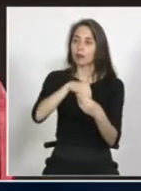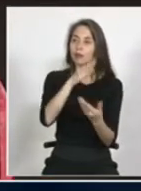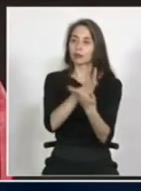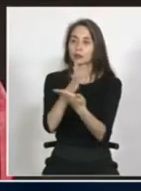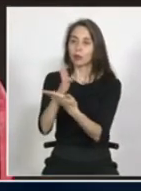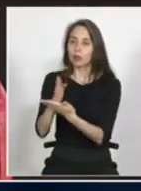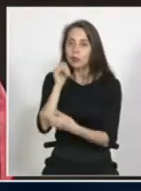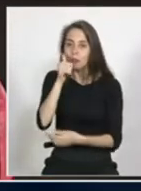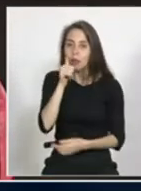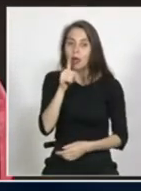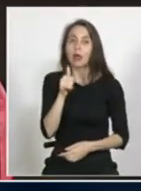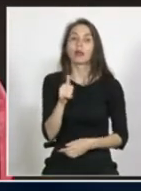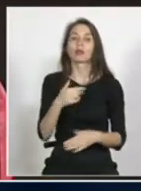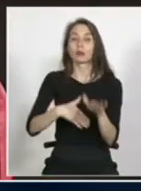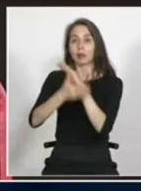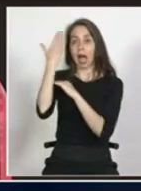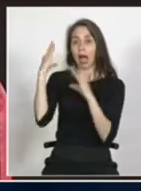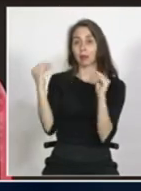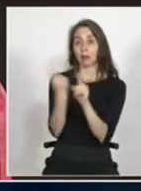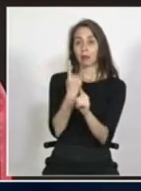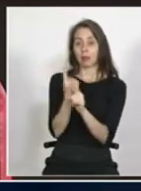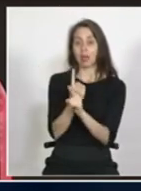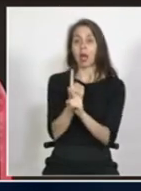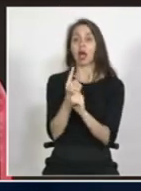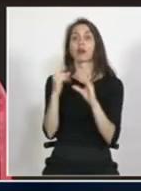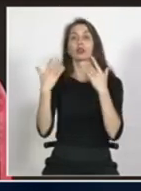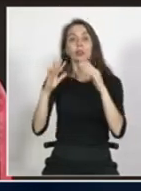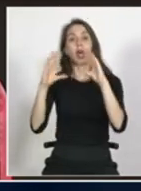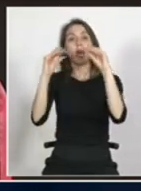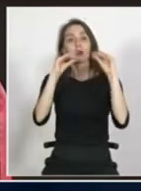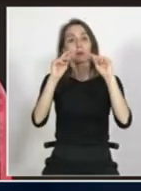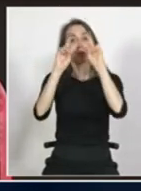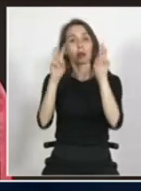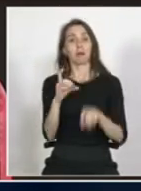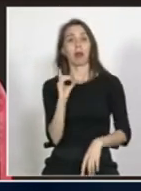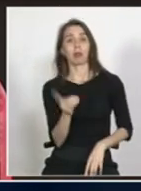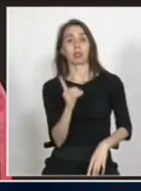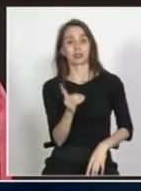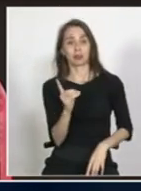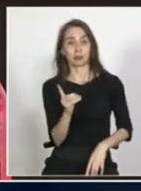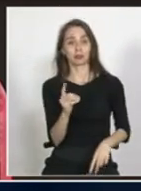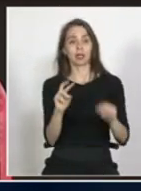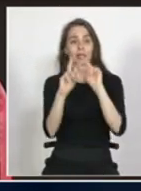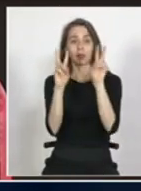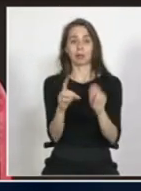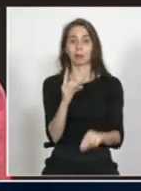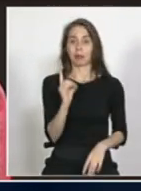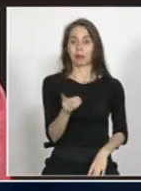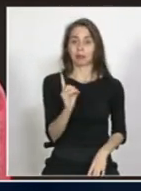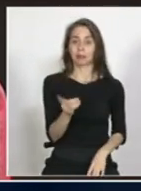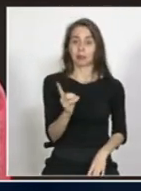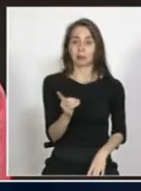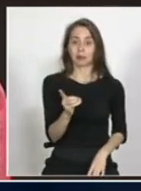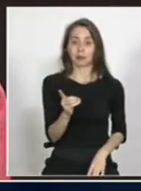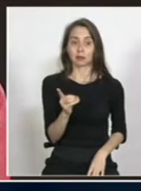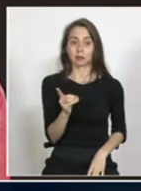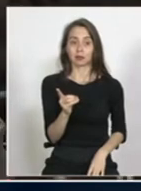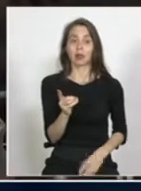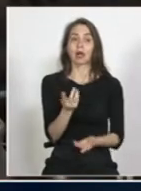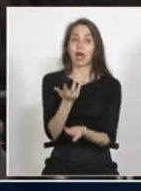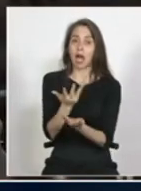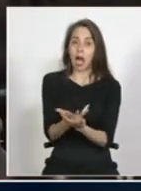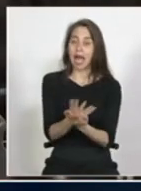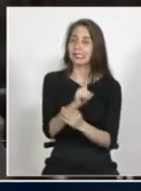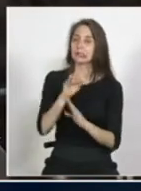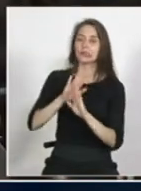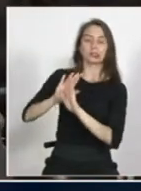nosotros en diálogos pasados hemos abordado el tema de discapacidad y hemos visto cómo por tema de discapacidad efectivamente existe mucha